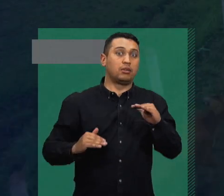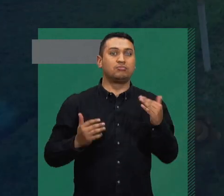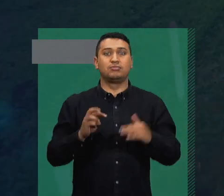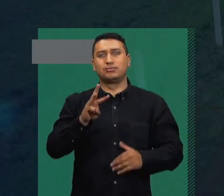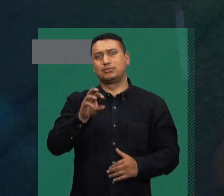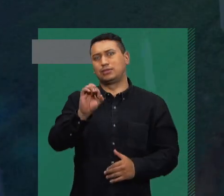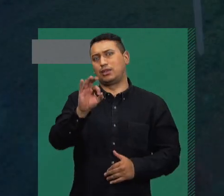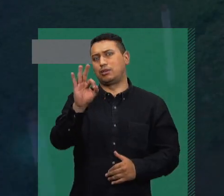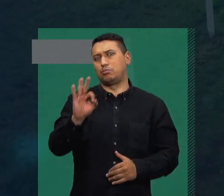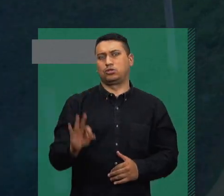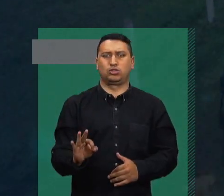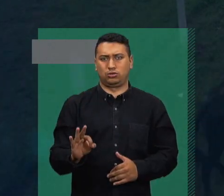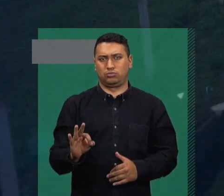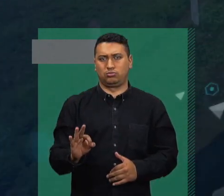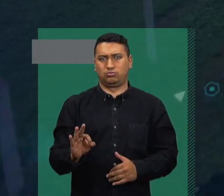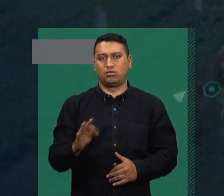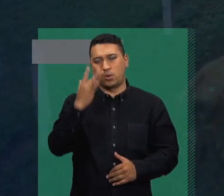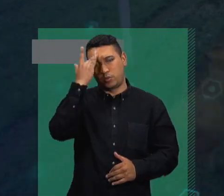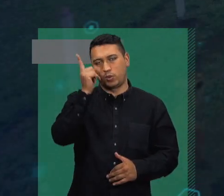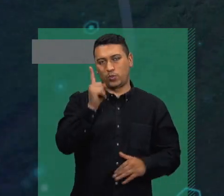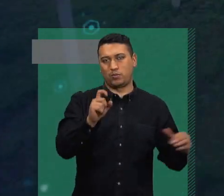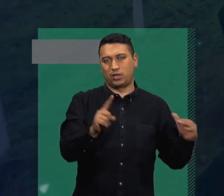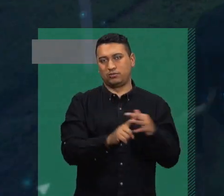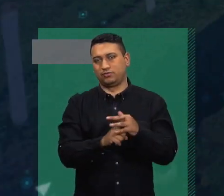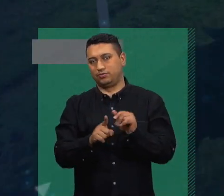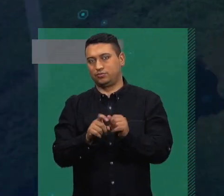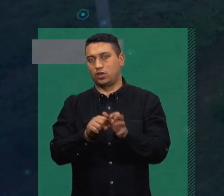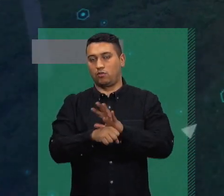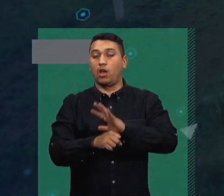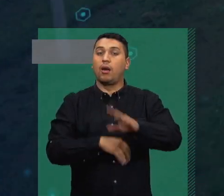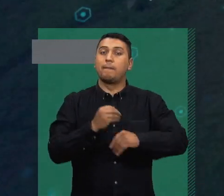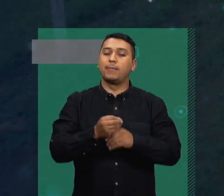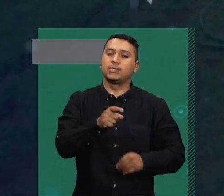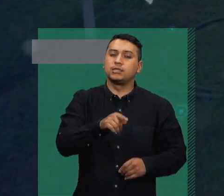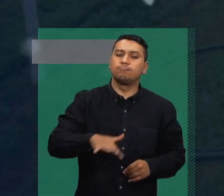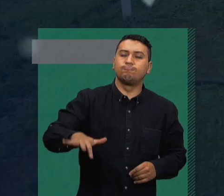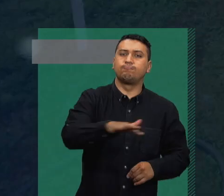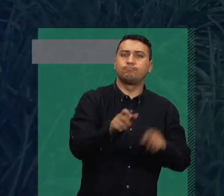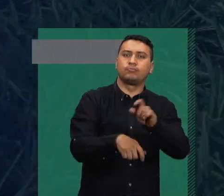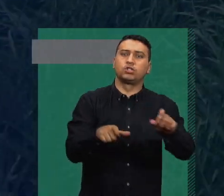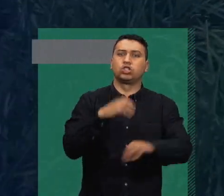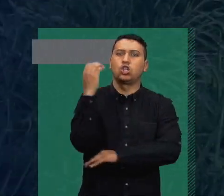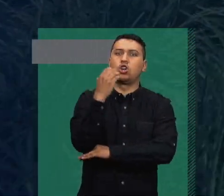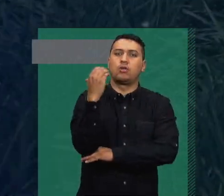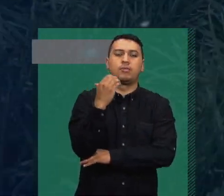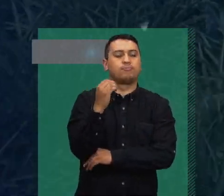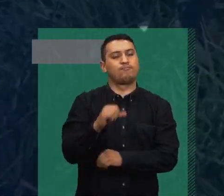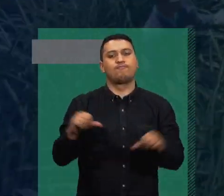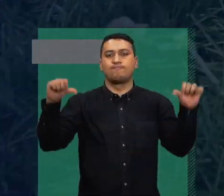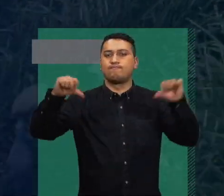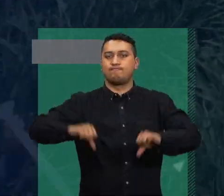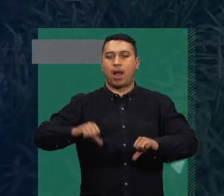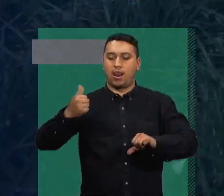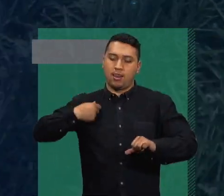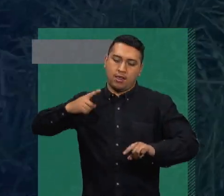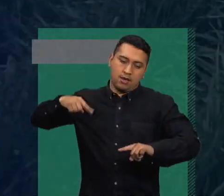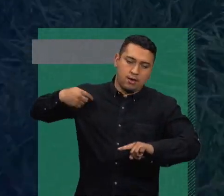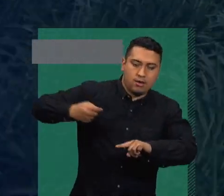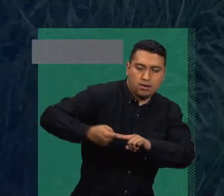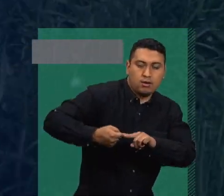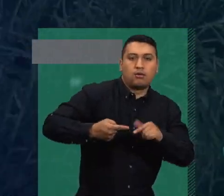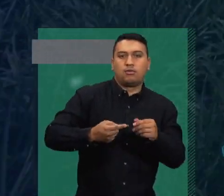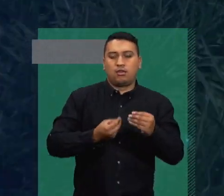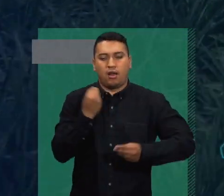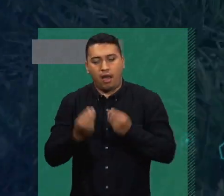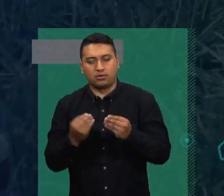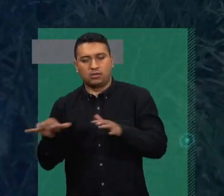también. Y eso ocurre que además estamos haciendo malos hábitos para solucionarlos. Implomamos crónicamente porque dormimos menos bien, porque nos estresamos